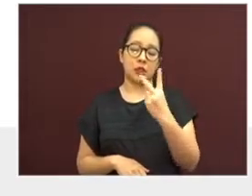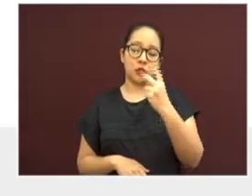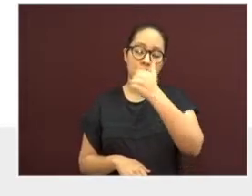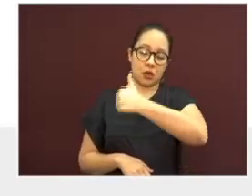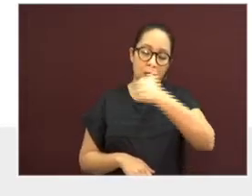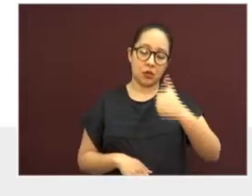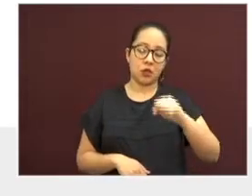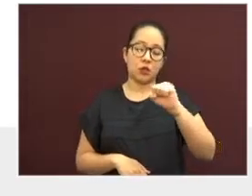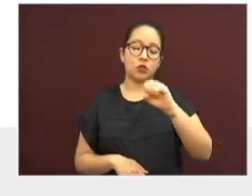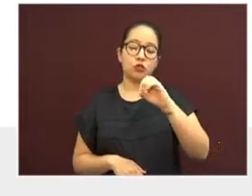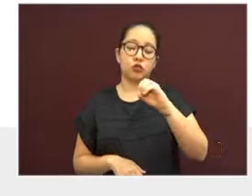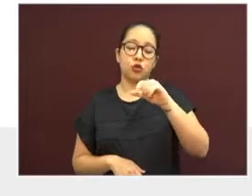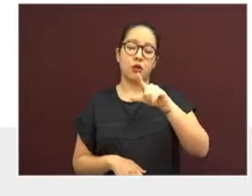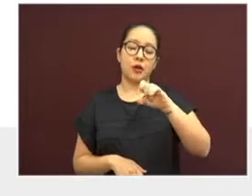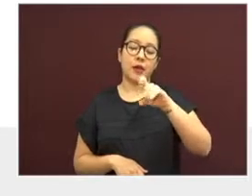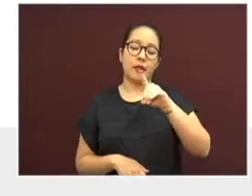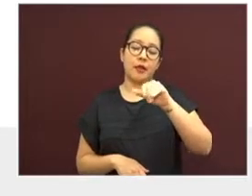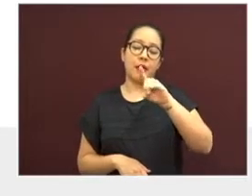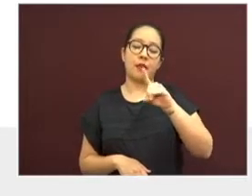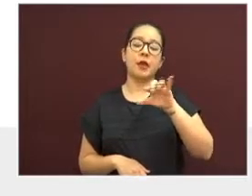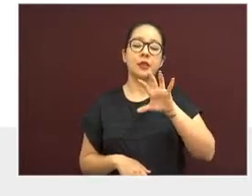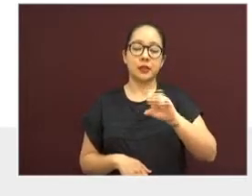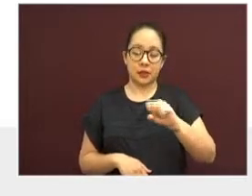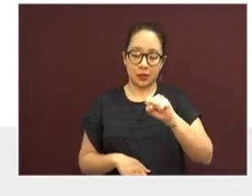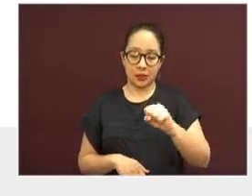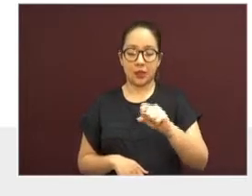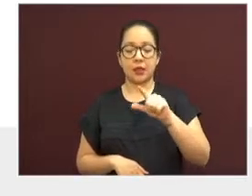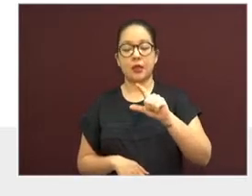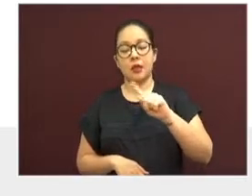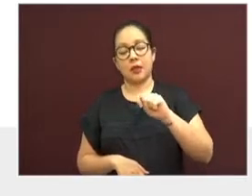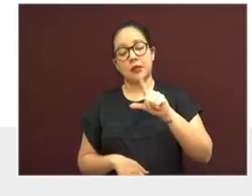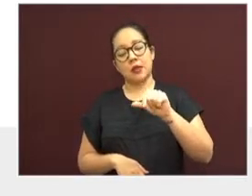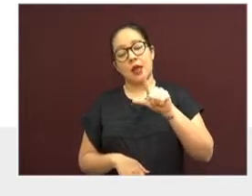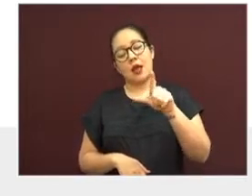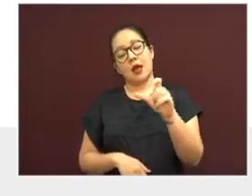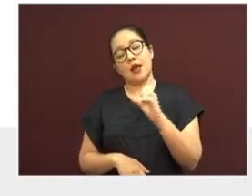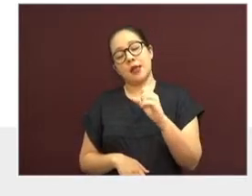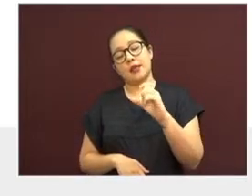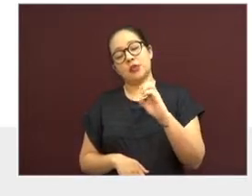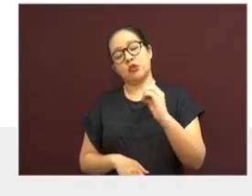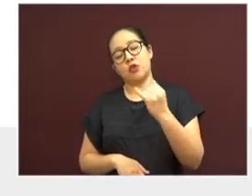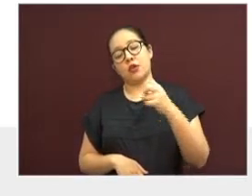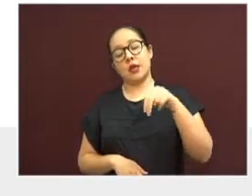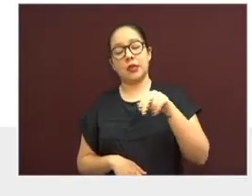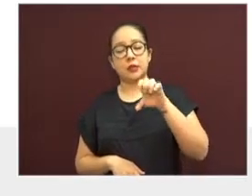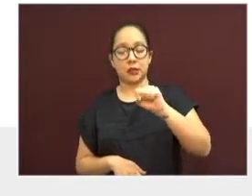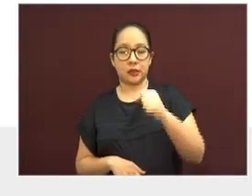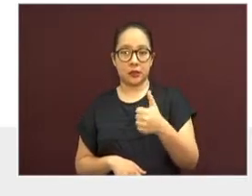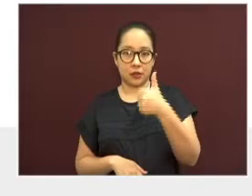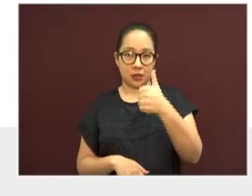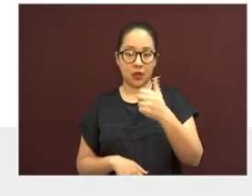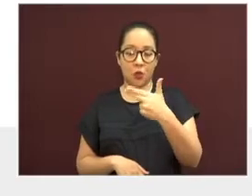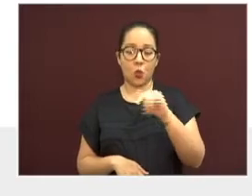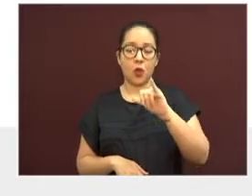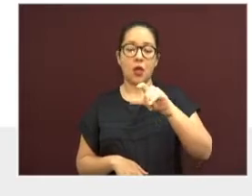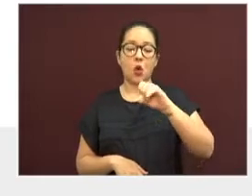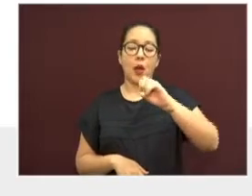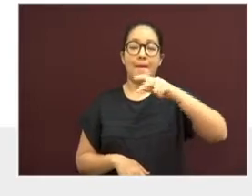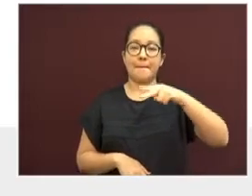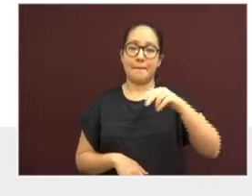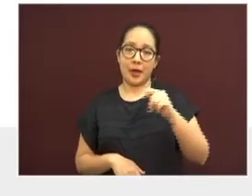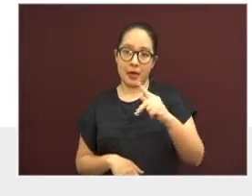Doblado, 60. Tlaliscollán, 56. Iguiloapan de Cuauhtémoc, 55.